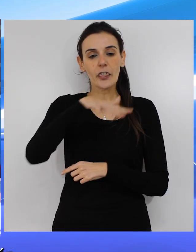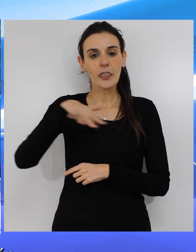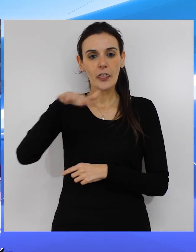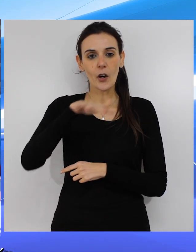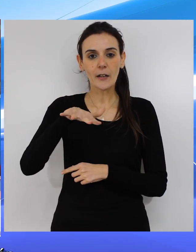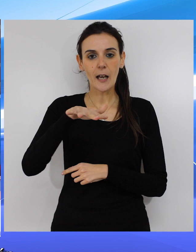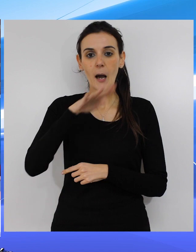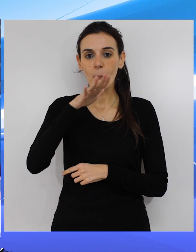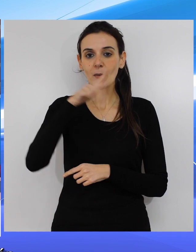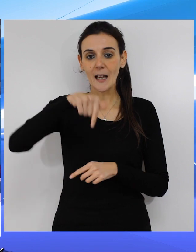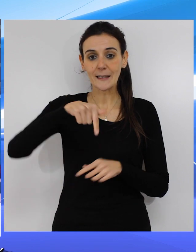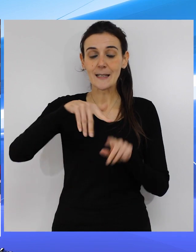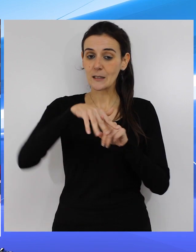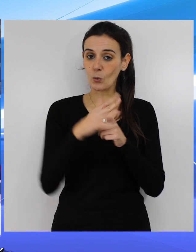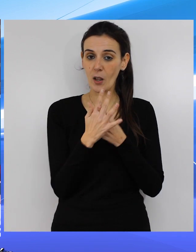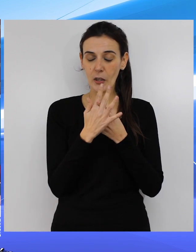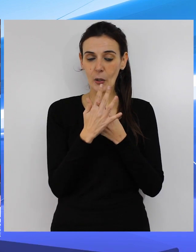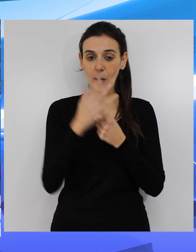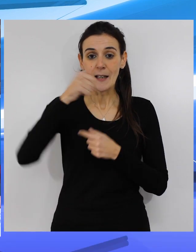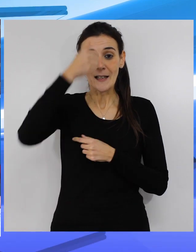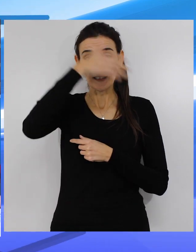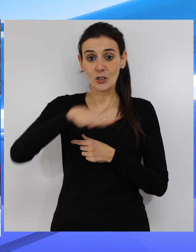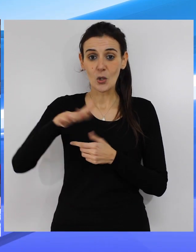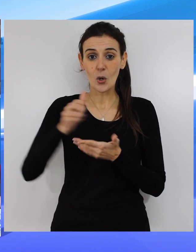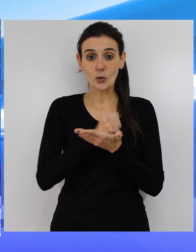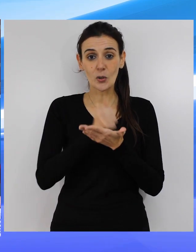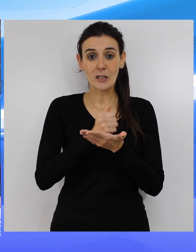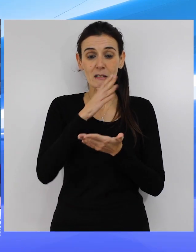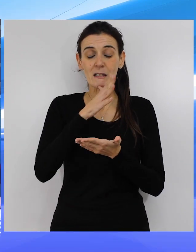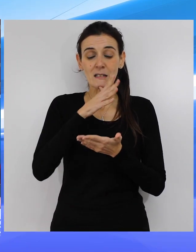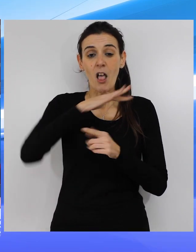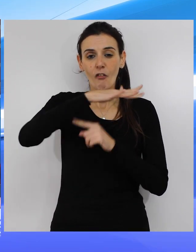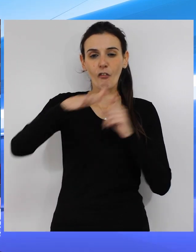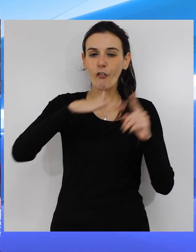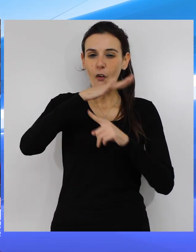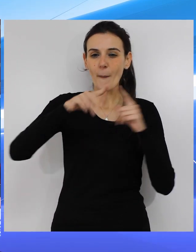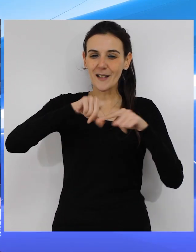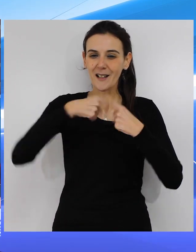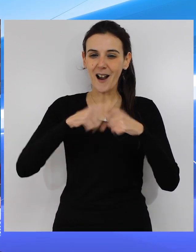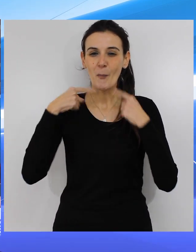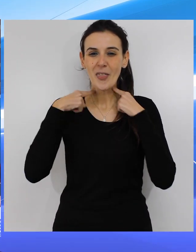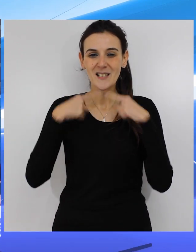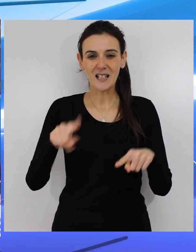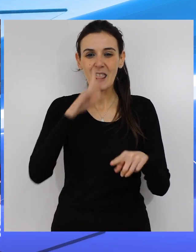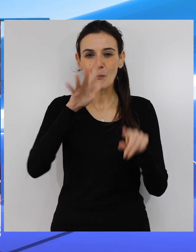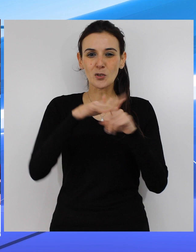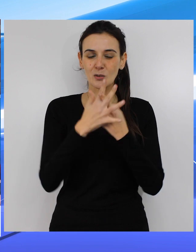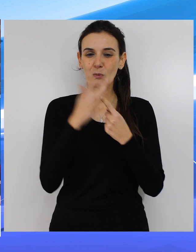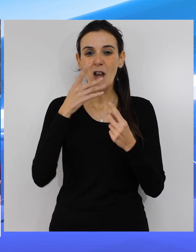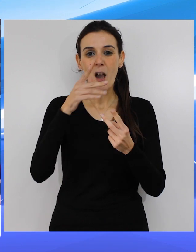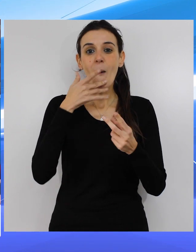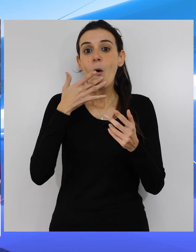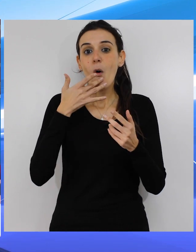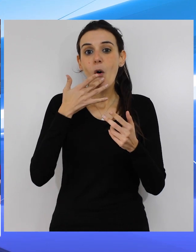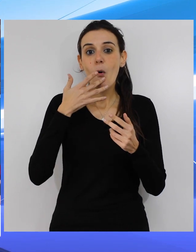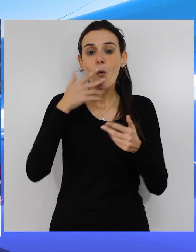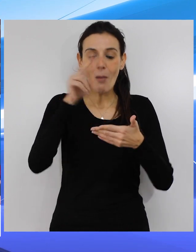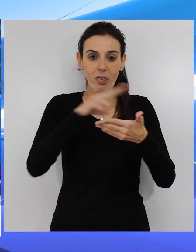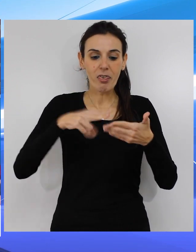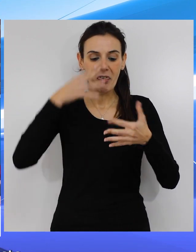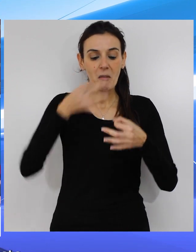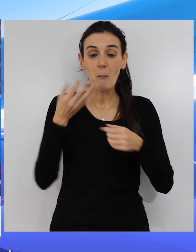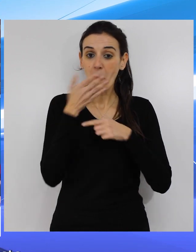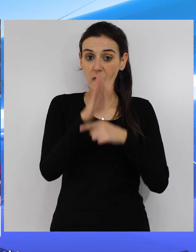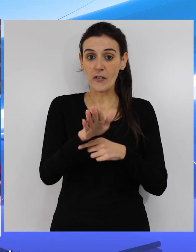también donde en este caso los niños y niñas no tienen en su entorno familiar, pues por desgracia, un perfil o un referente